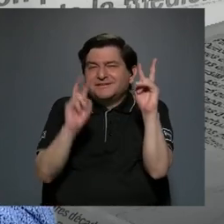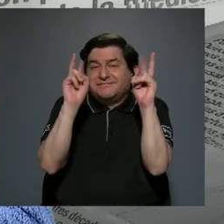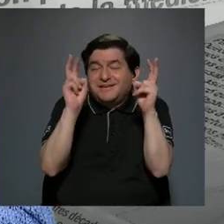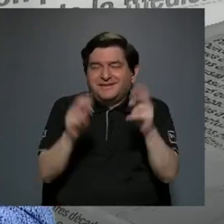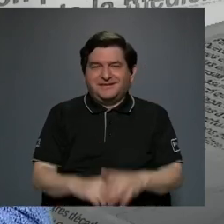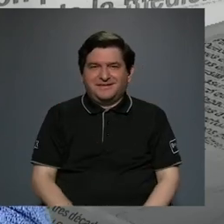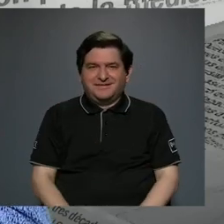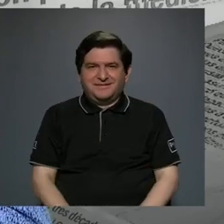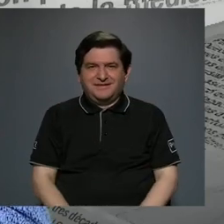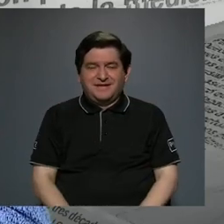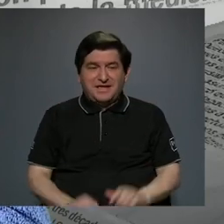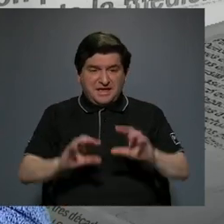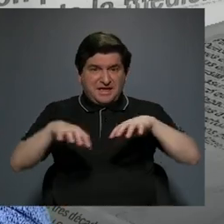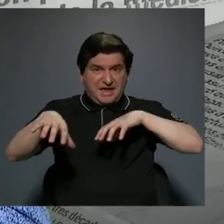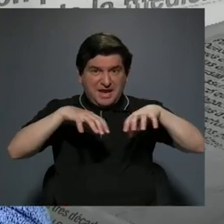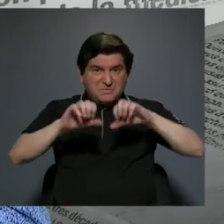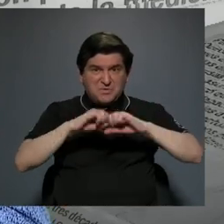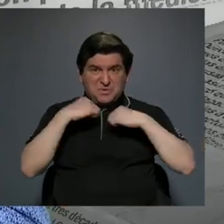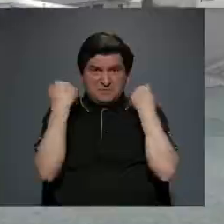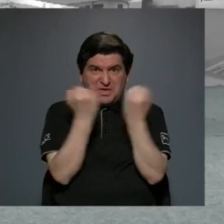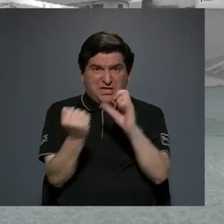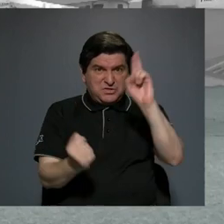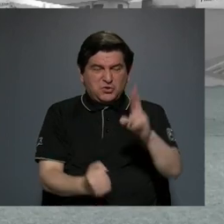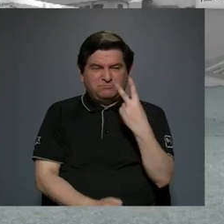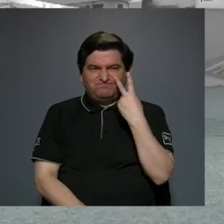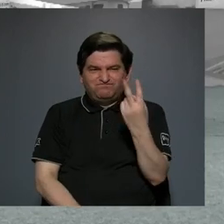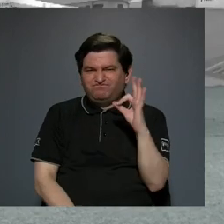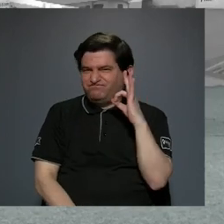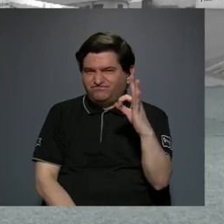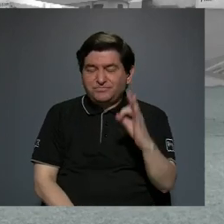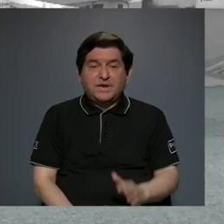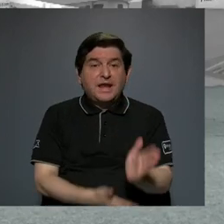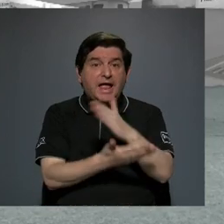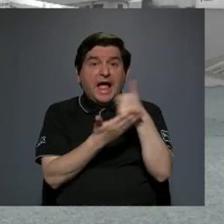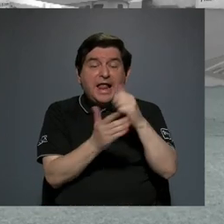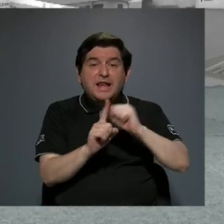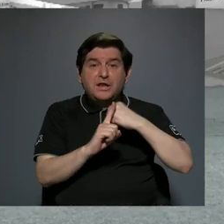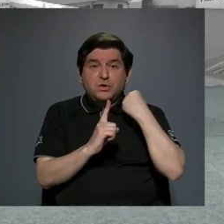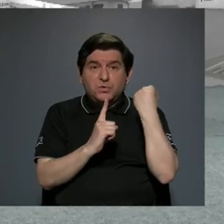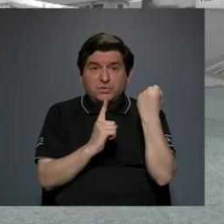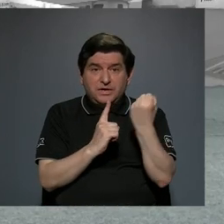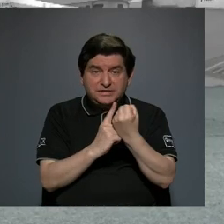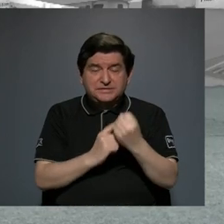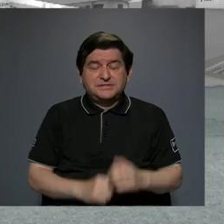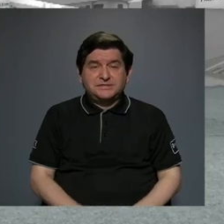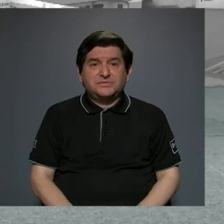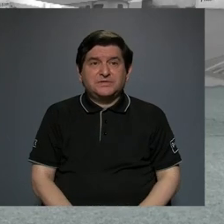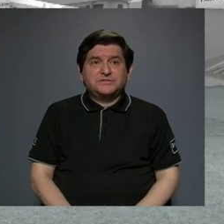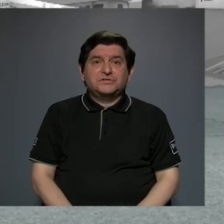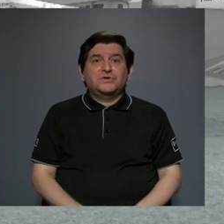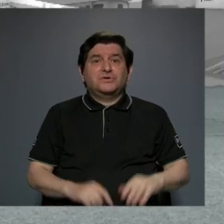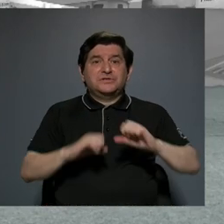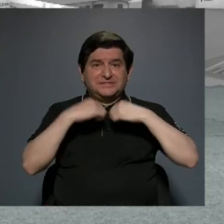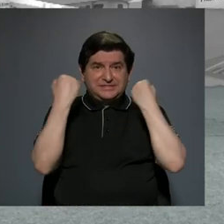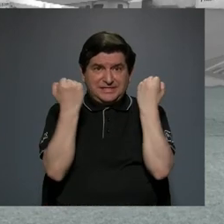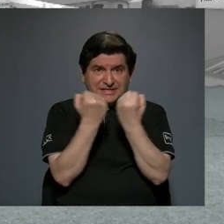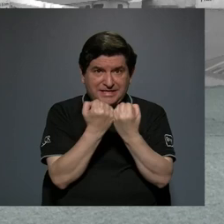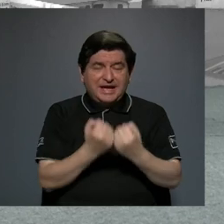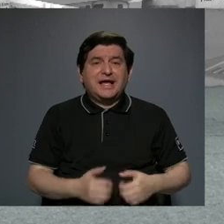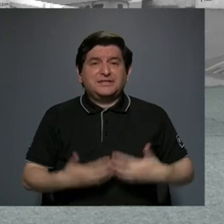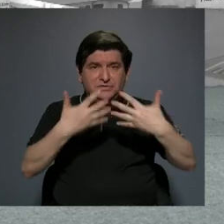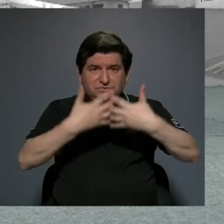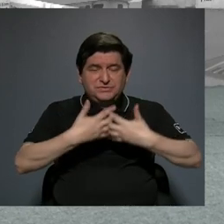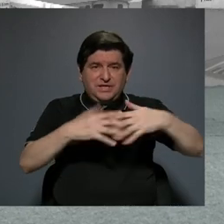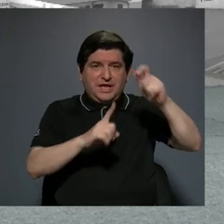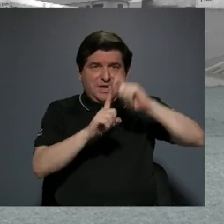entender dentro del movimiento sindical costarricense y algunos sindicatos de la zona bananera se han manifestado en contra